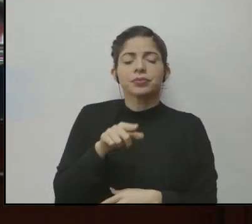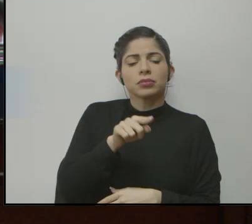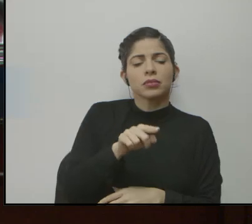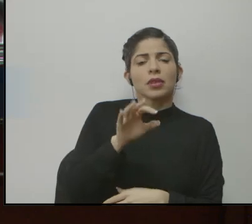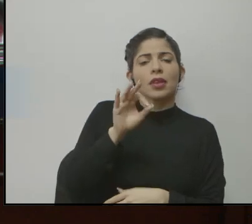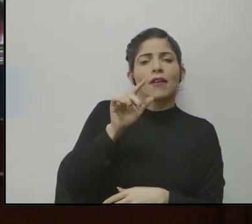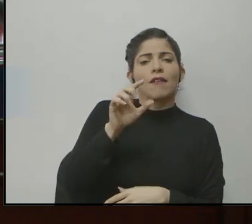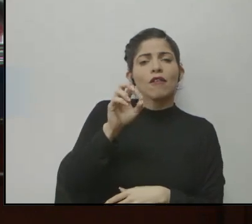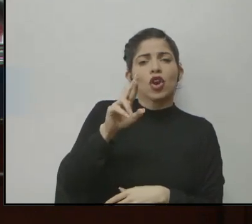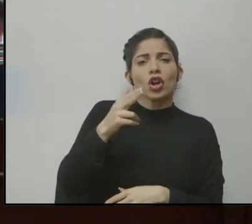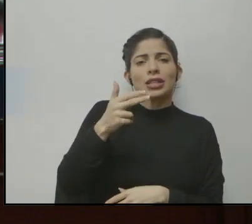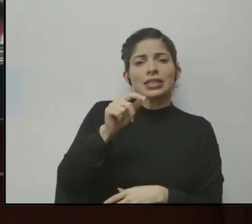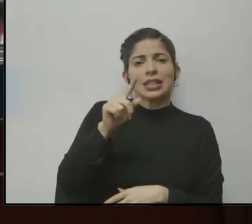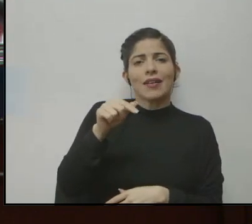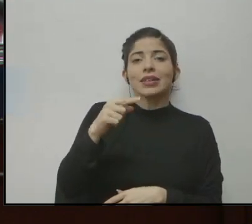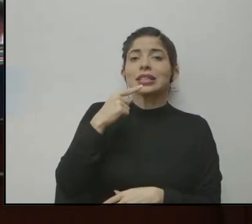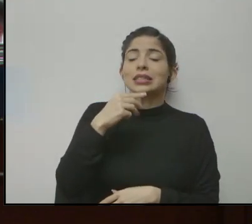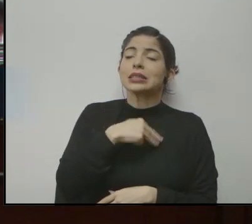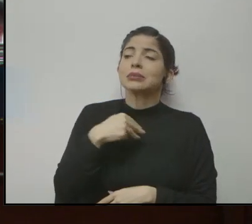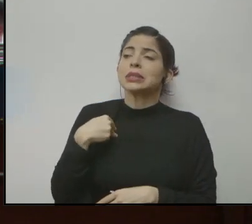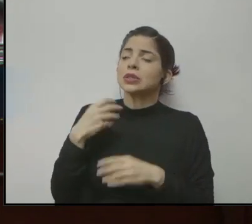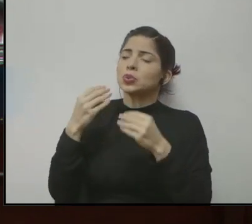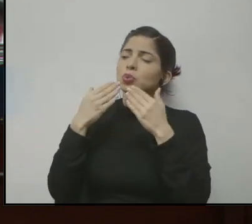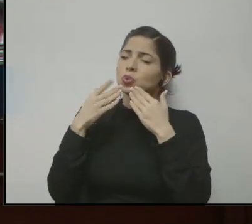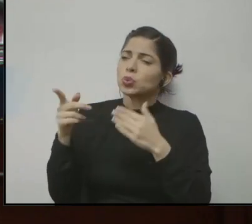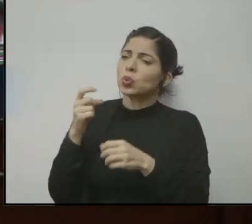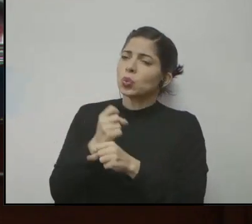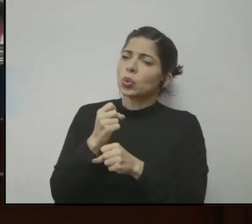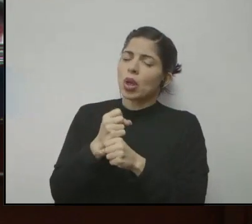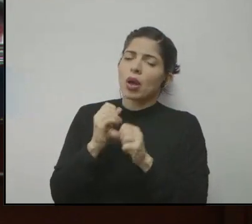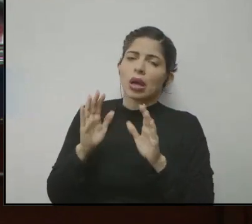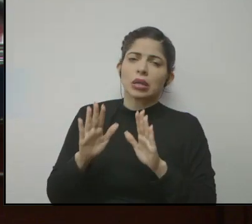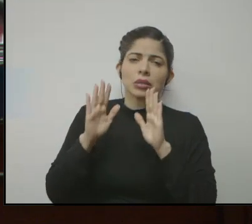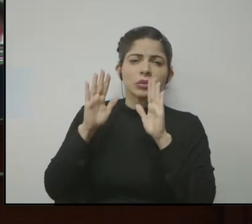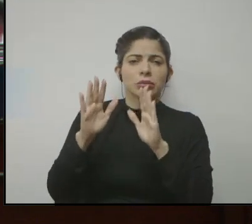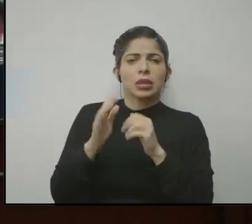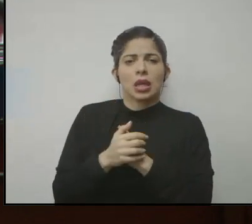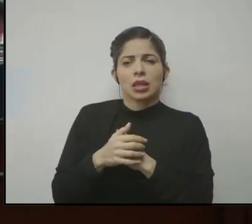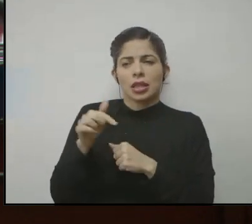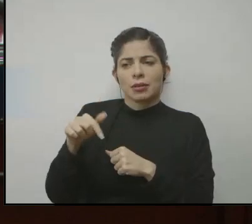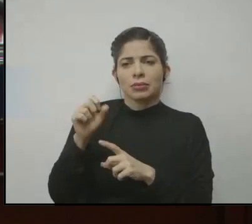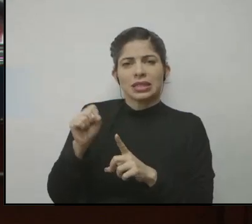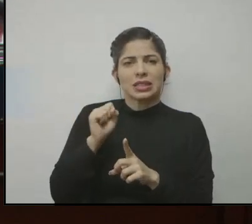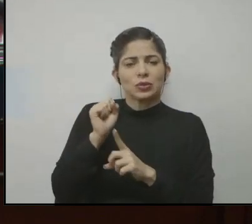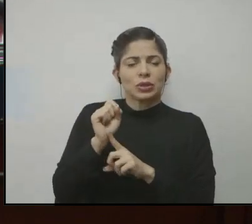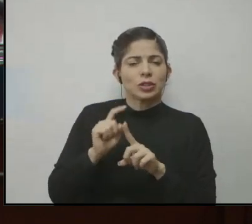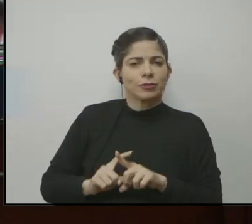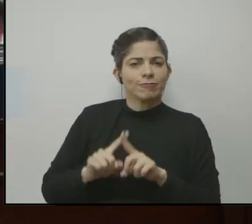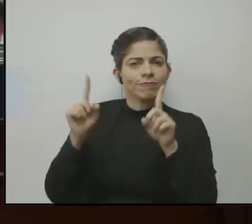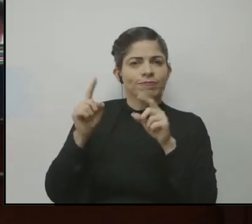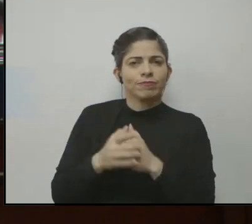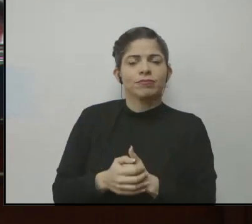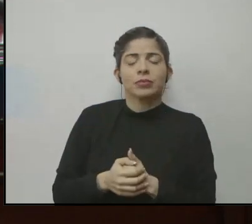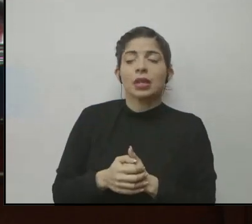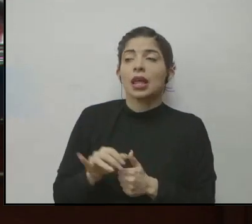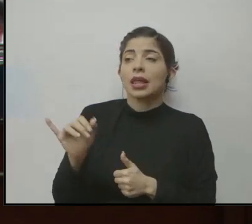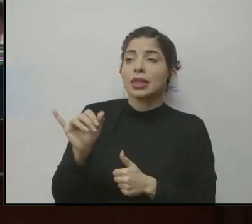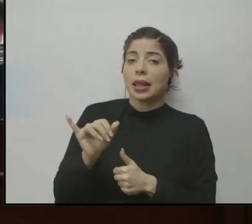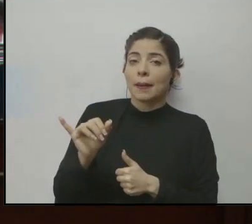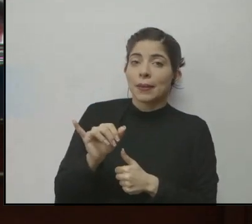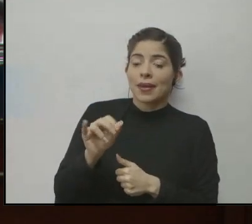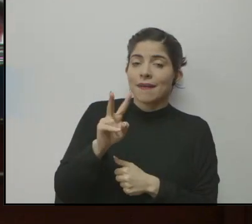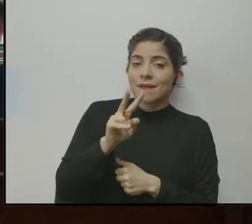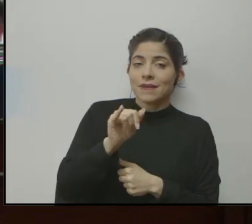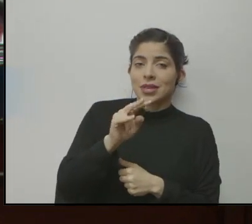Chávez Acuña dice Gracias, ministra. Usted ha hecho un gran trabajo, una gran labor en esta situación atípica. También